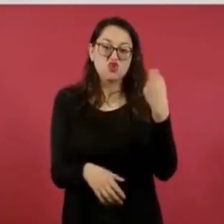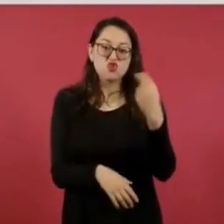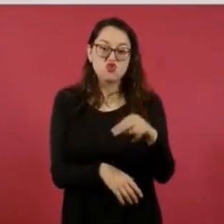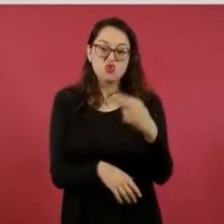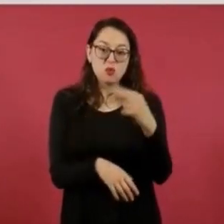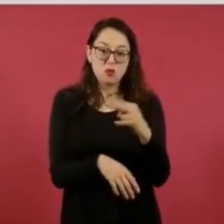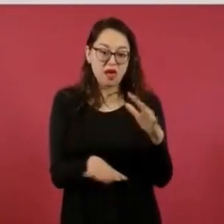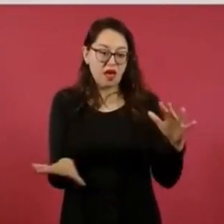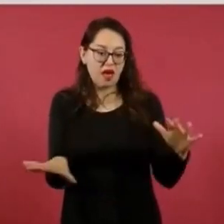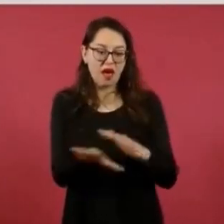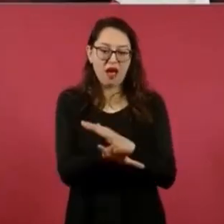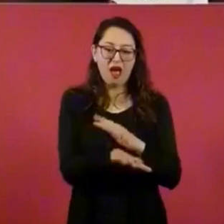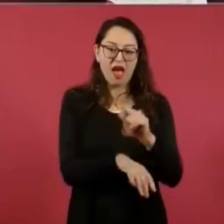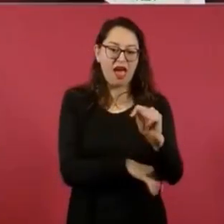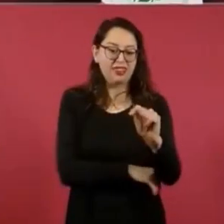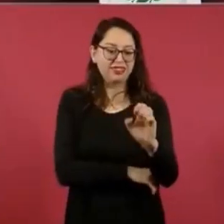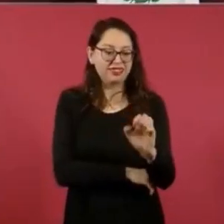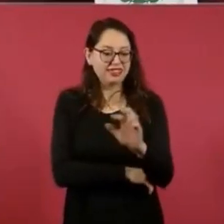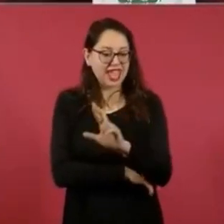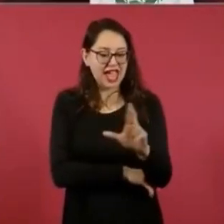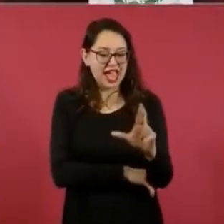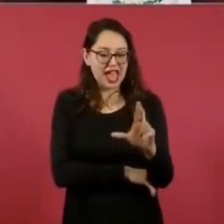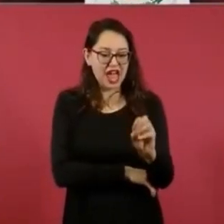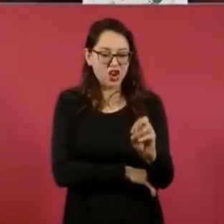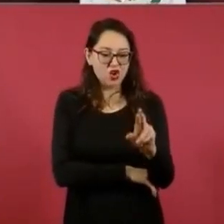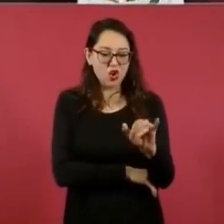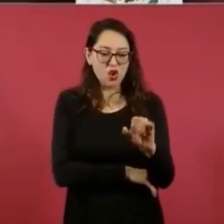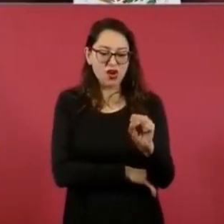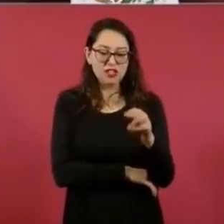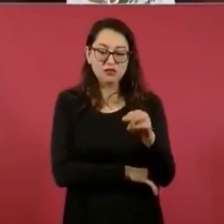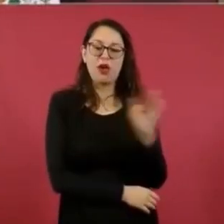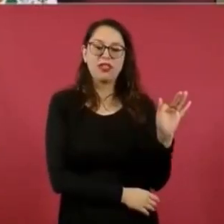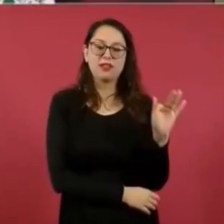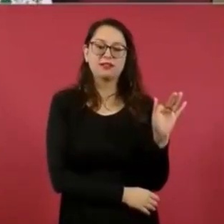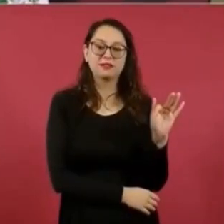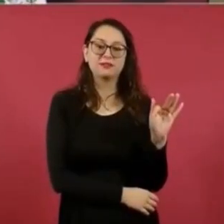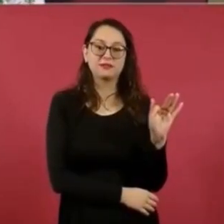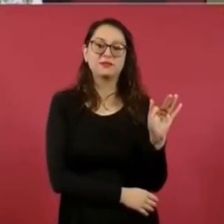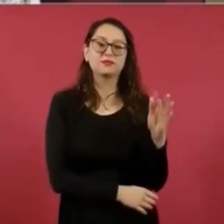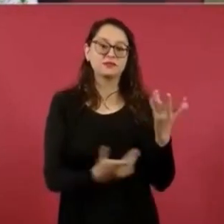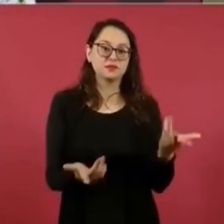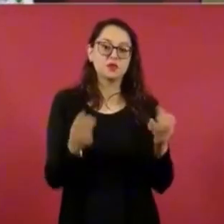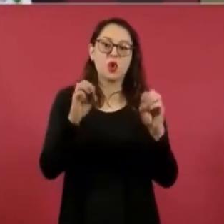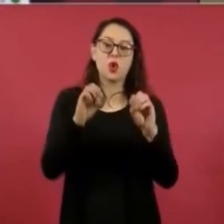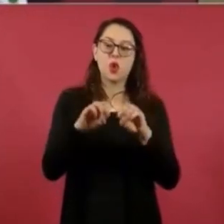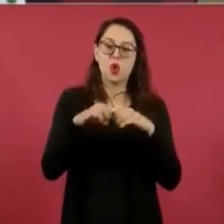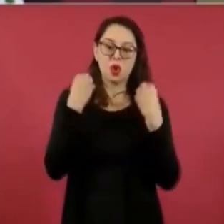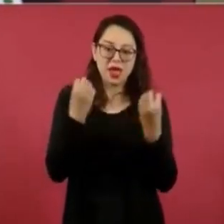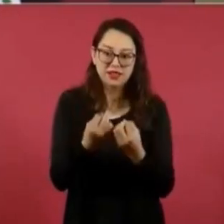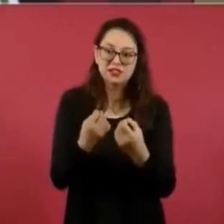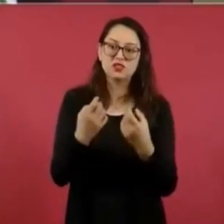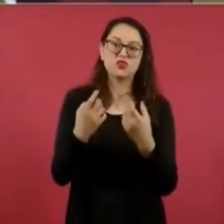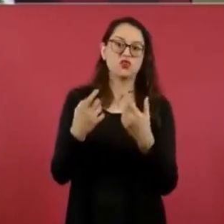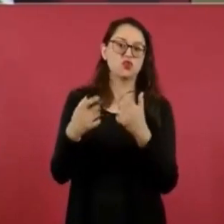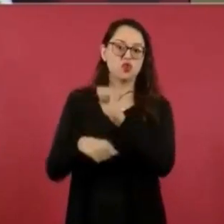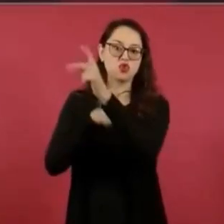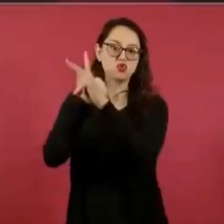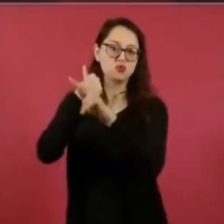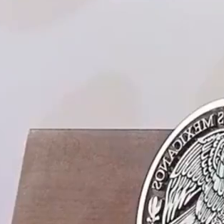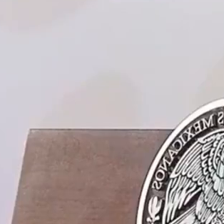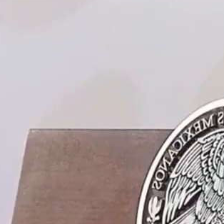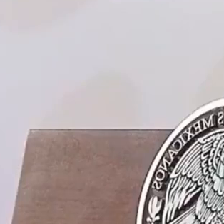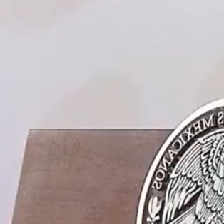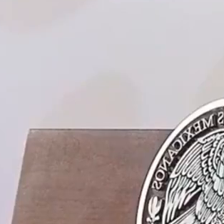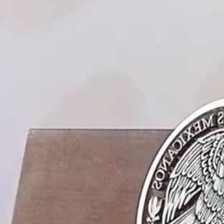como terrorismo y puedan intervenir organizaciones del extranjero y otros países.